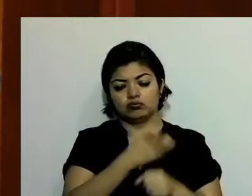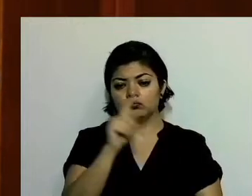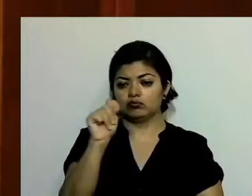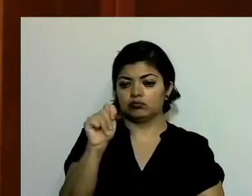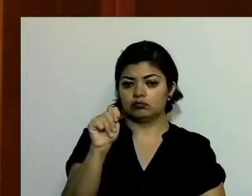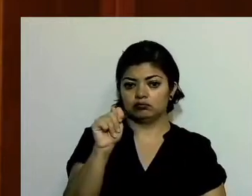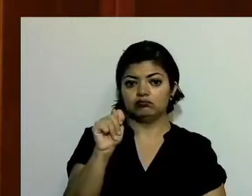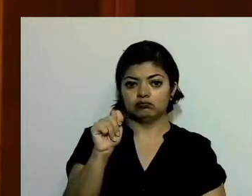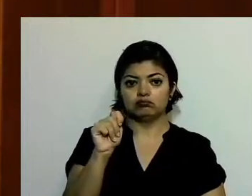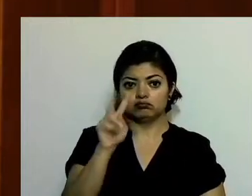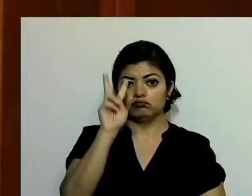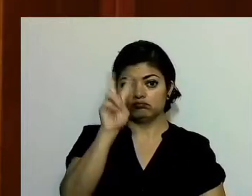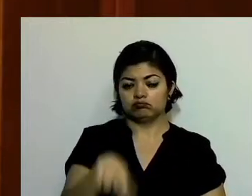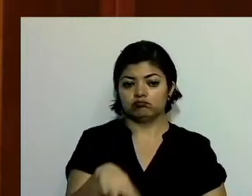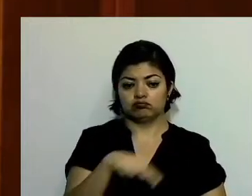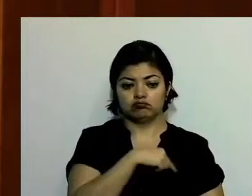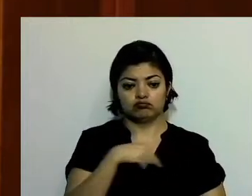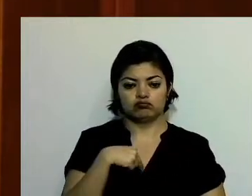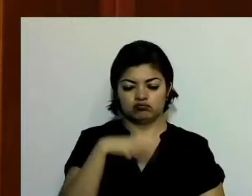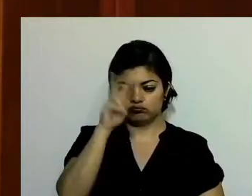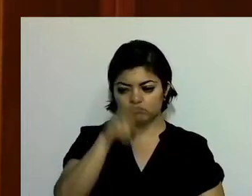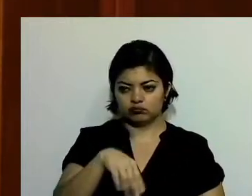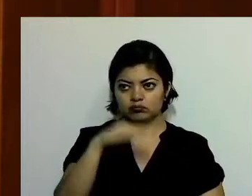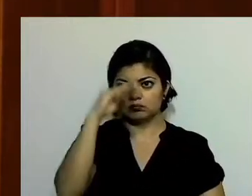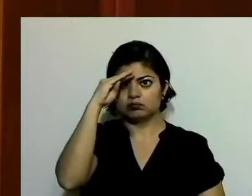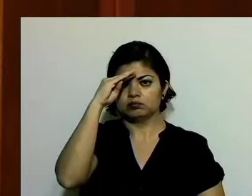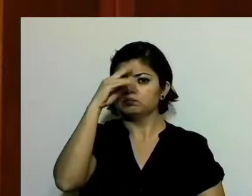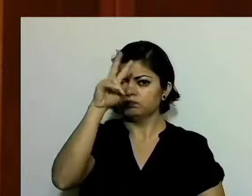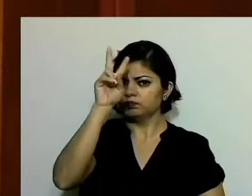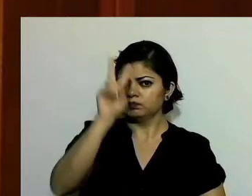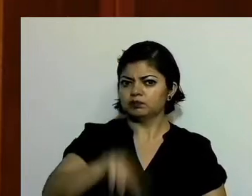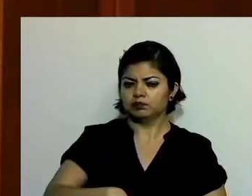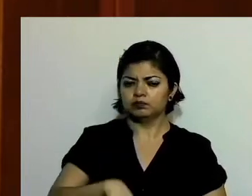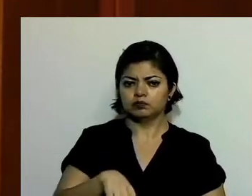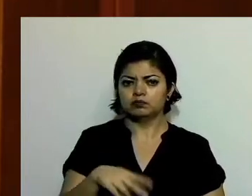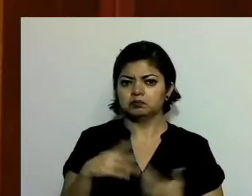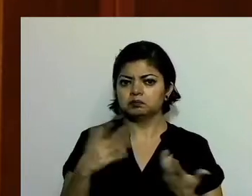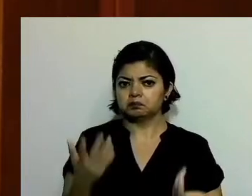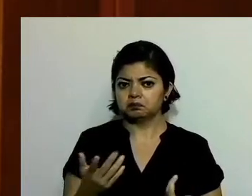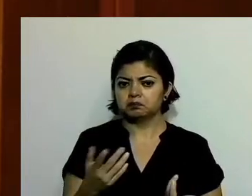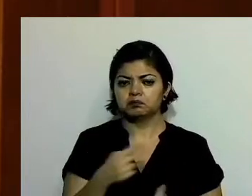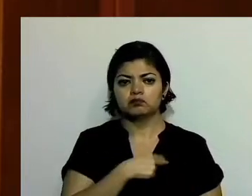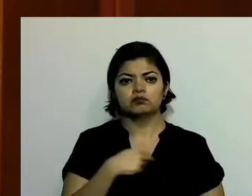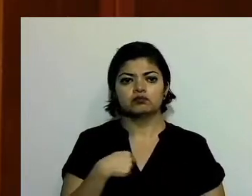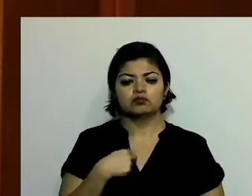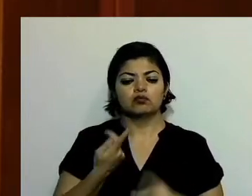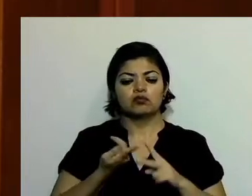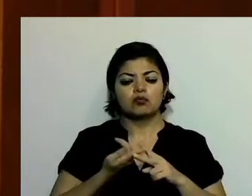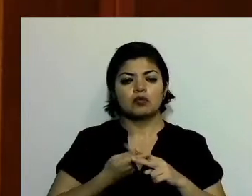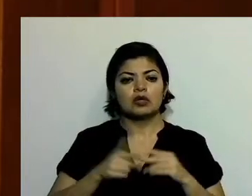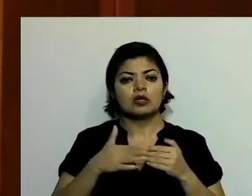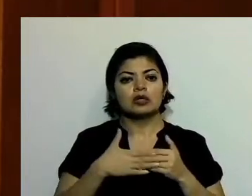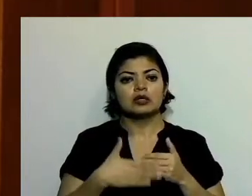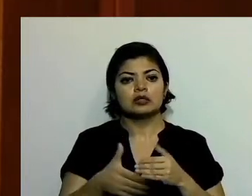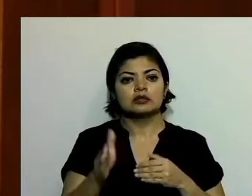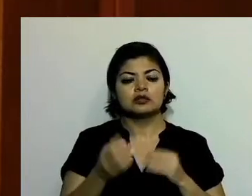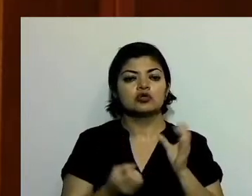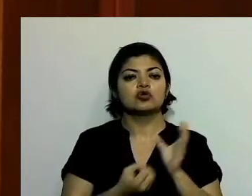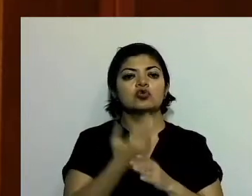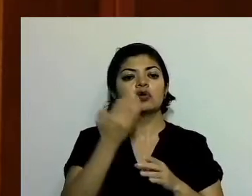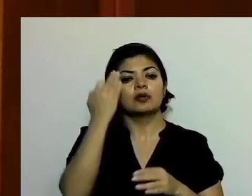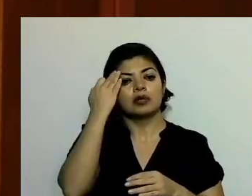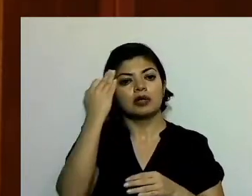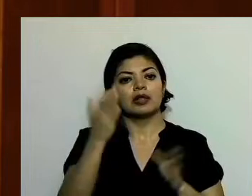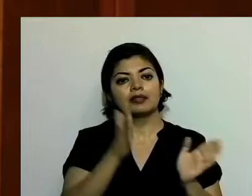Tenemos la profunda convicción de que efectivamente estamos iniciando una nueva etapa